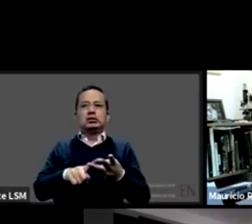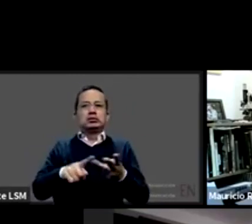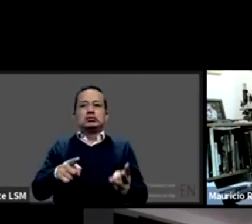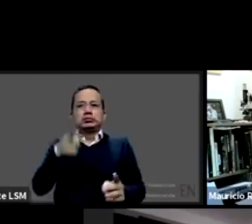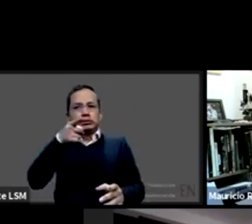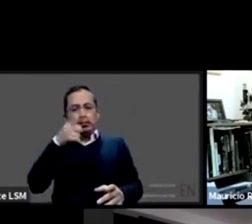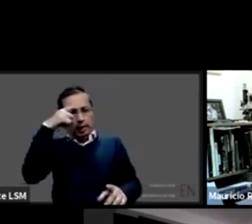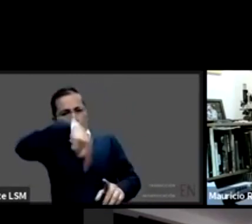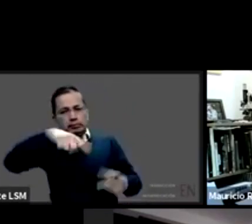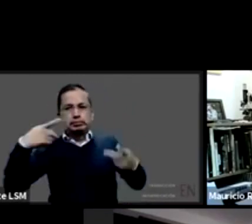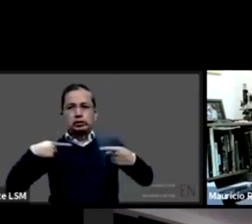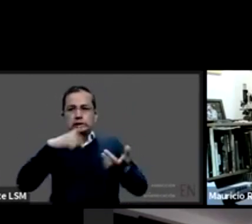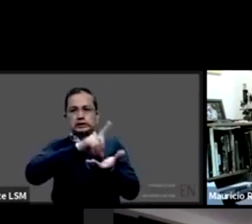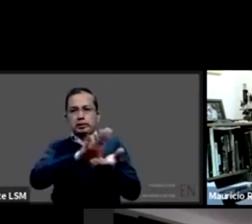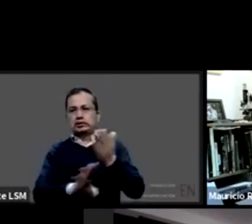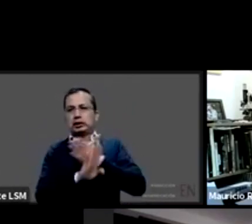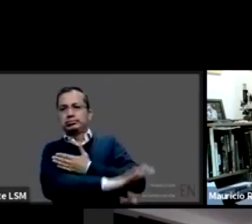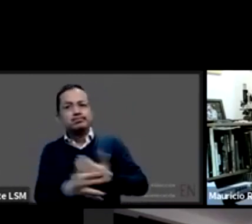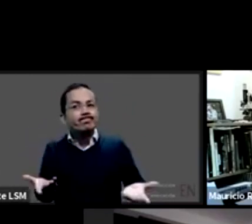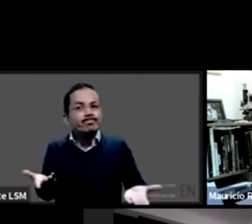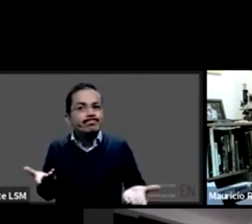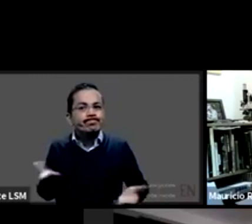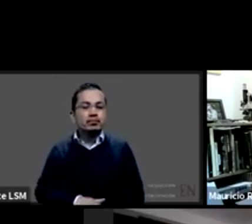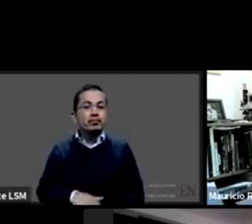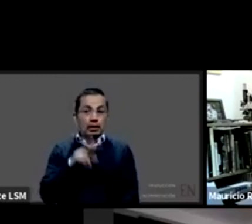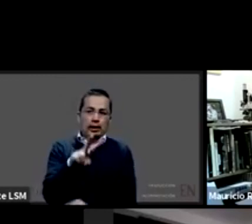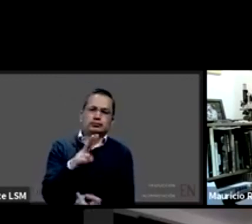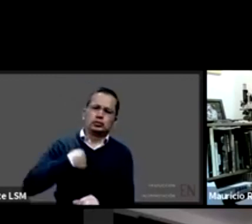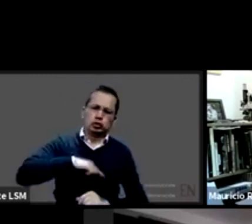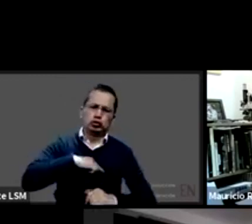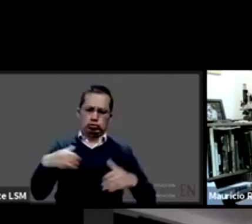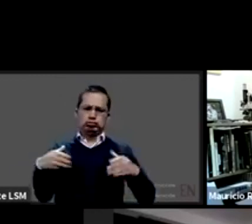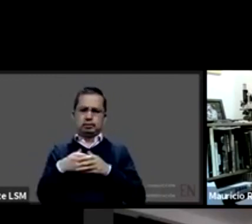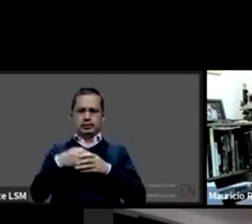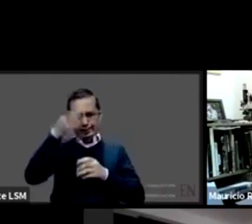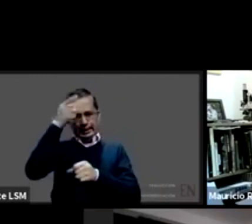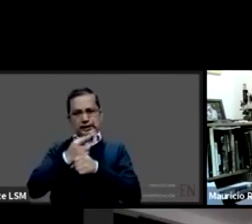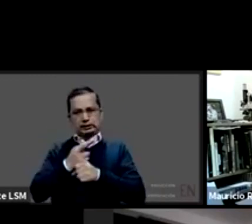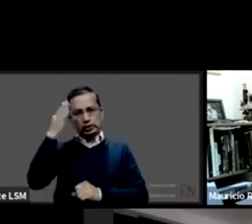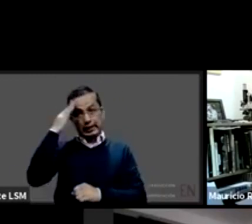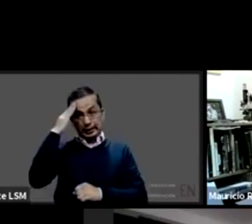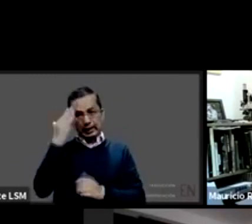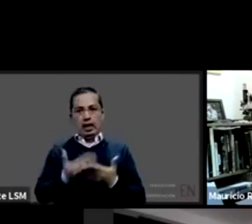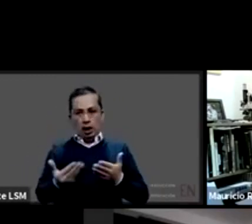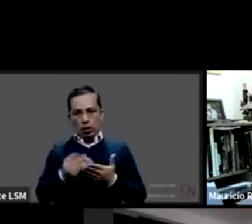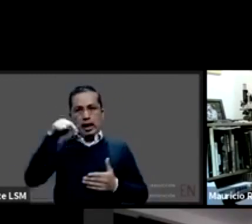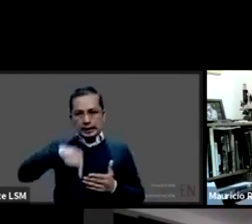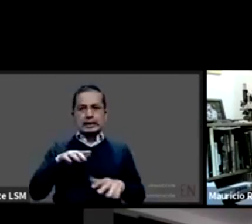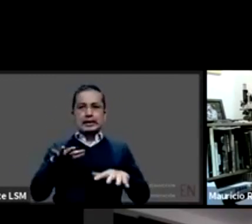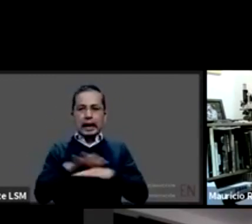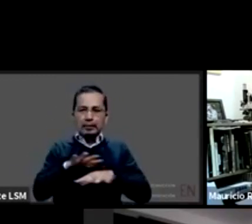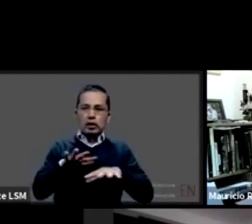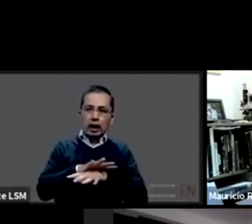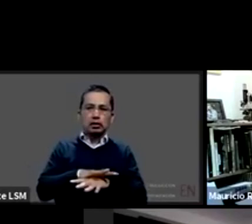nosotros tenemos el trabajo en esta dirección general que está sufriendo cambios también se está transformando de la dirección